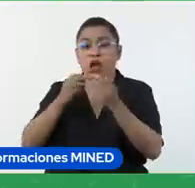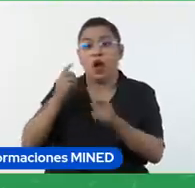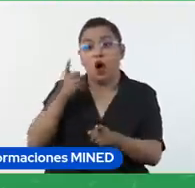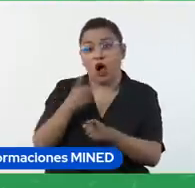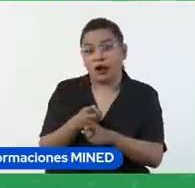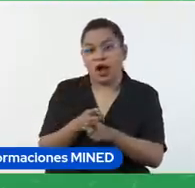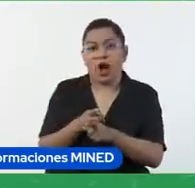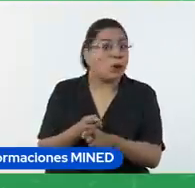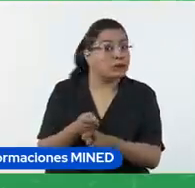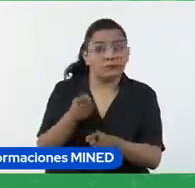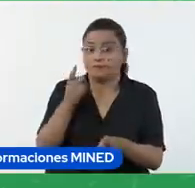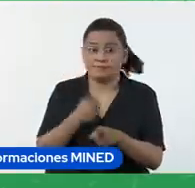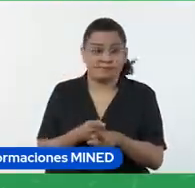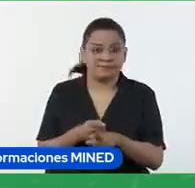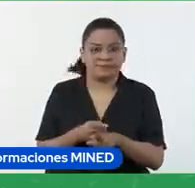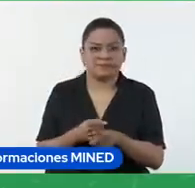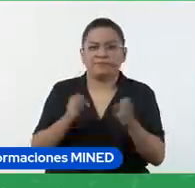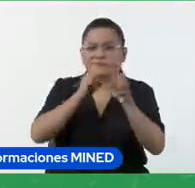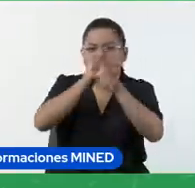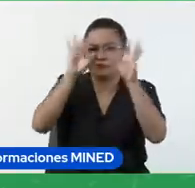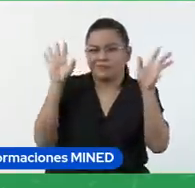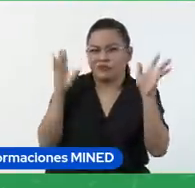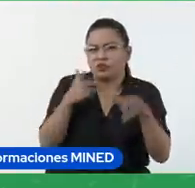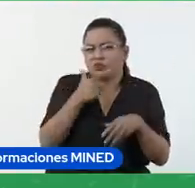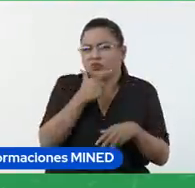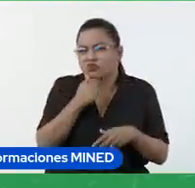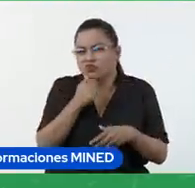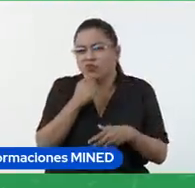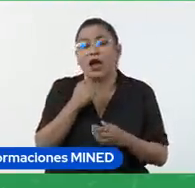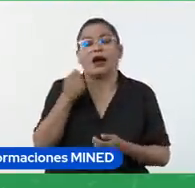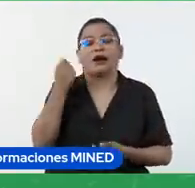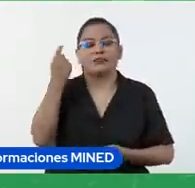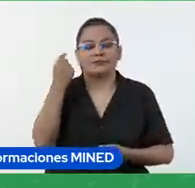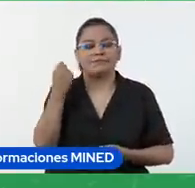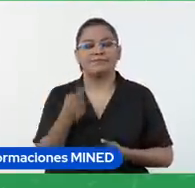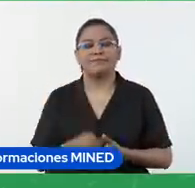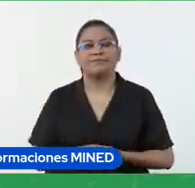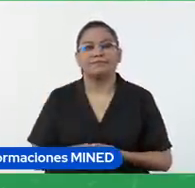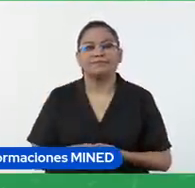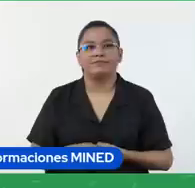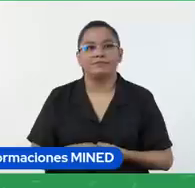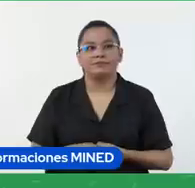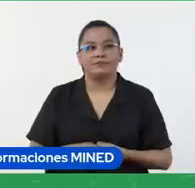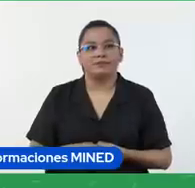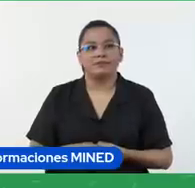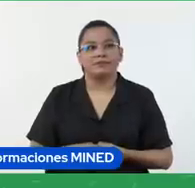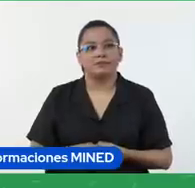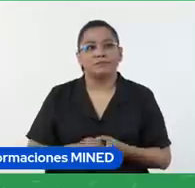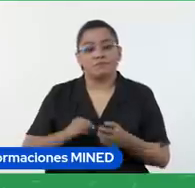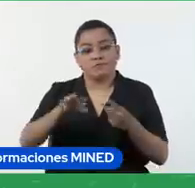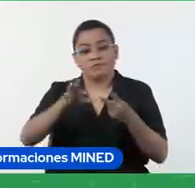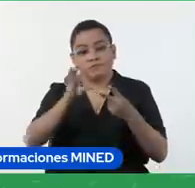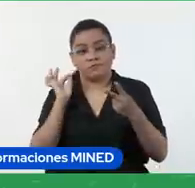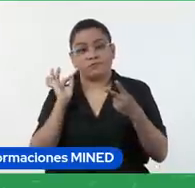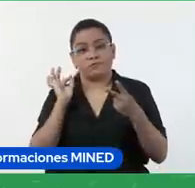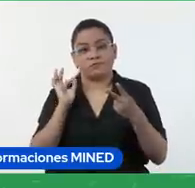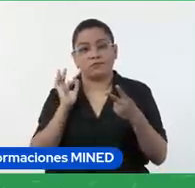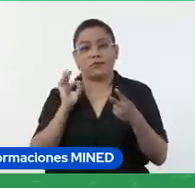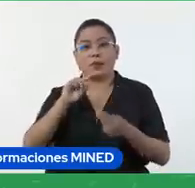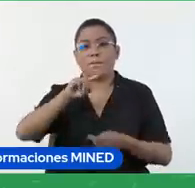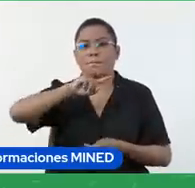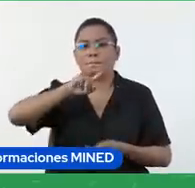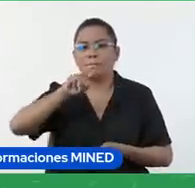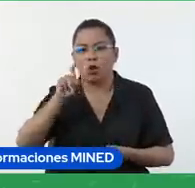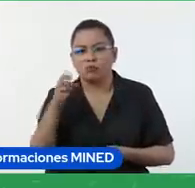o incorrecta. Qué tan claro está quedando lo que estamos viendo en la clase. Otra opción es preguntas y respuestas